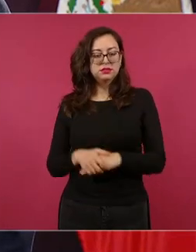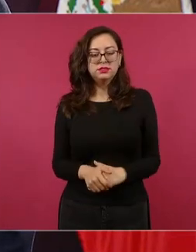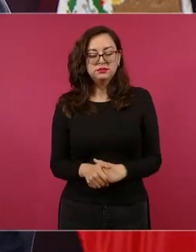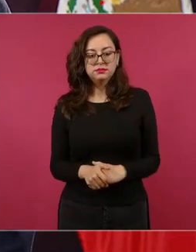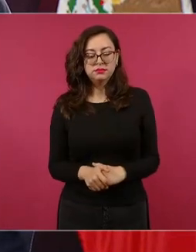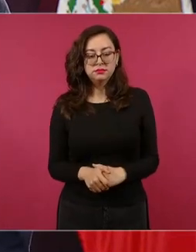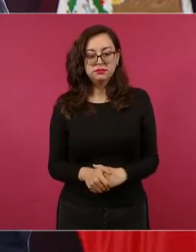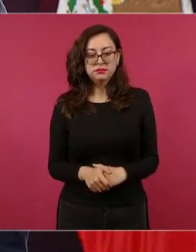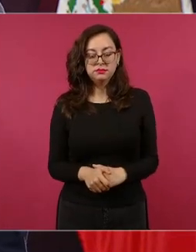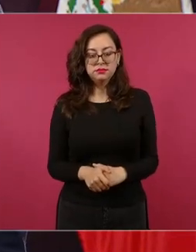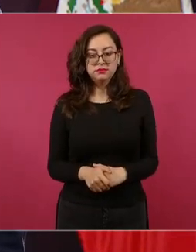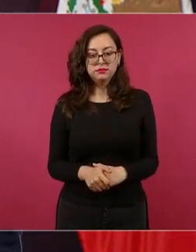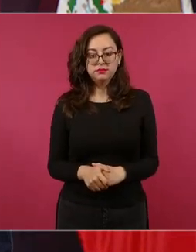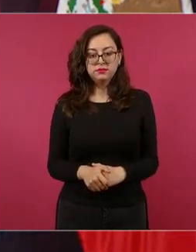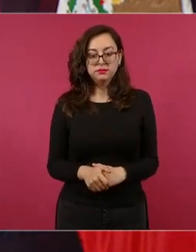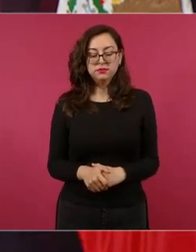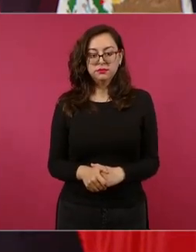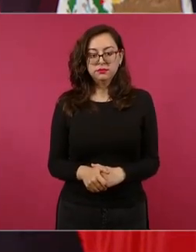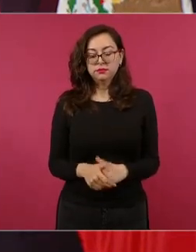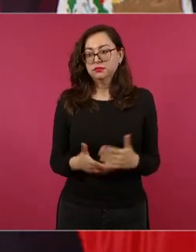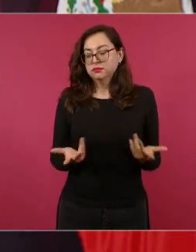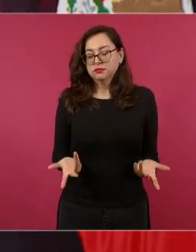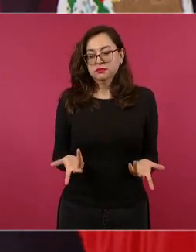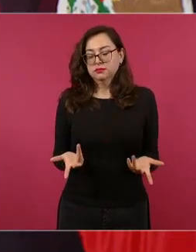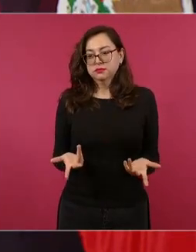o 20 veces más 200